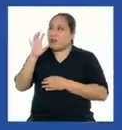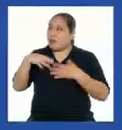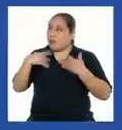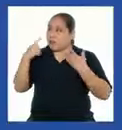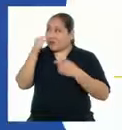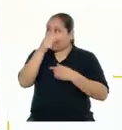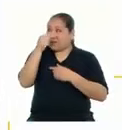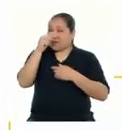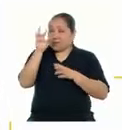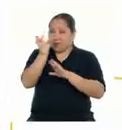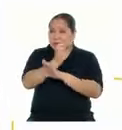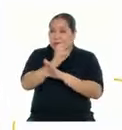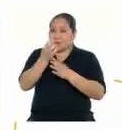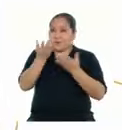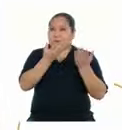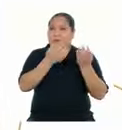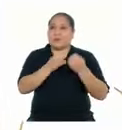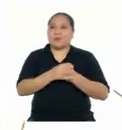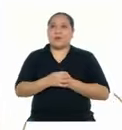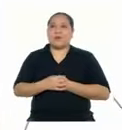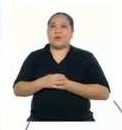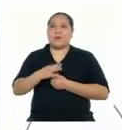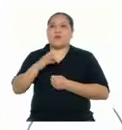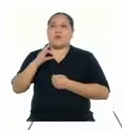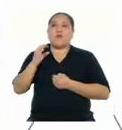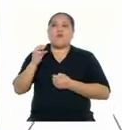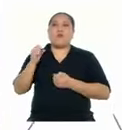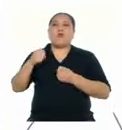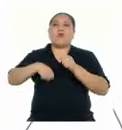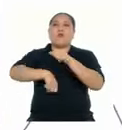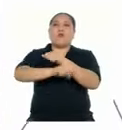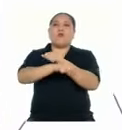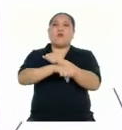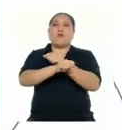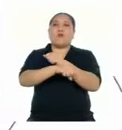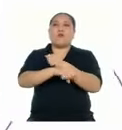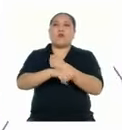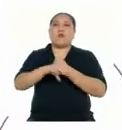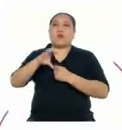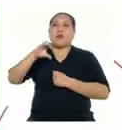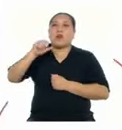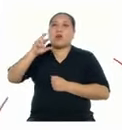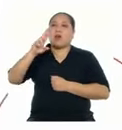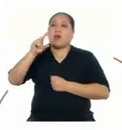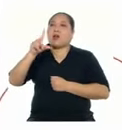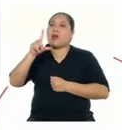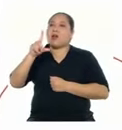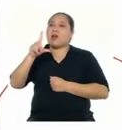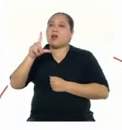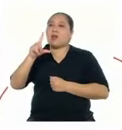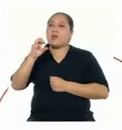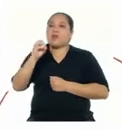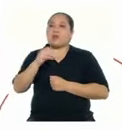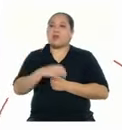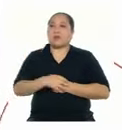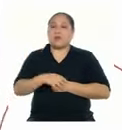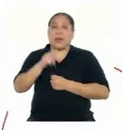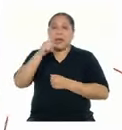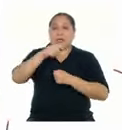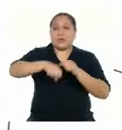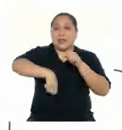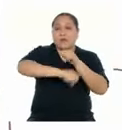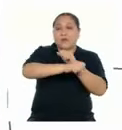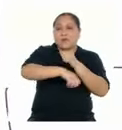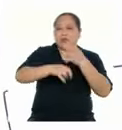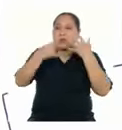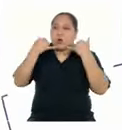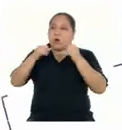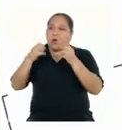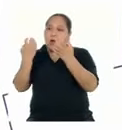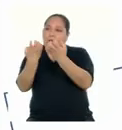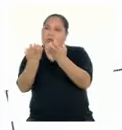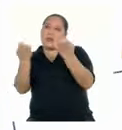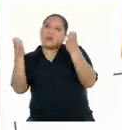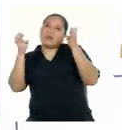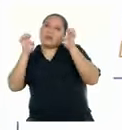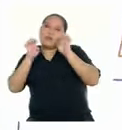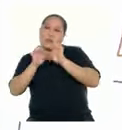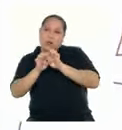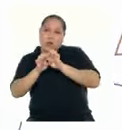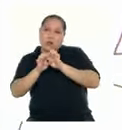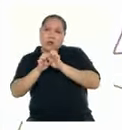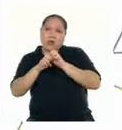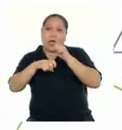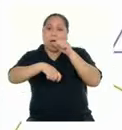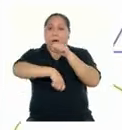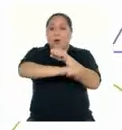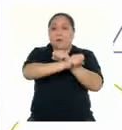poema? Fútbol Carlos Drummond de Andrade ¿Al fútbol se juega en el estadio?